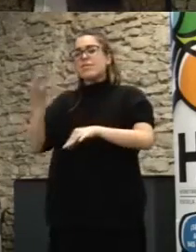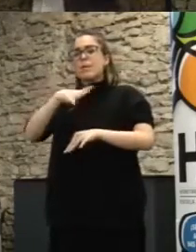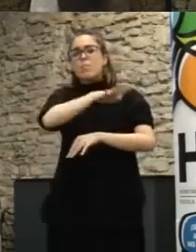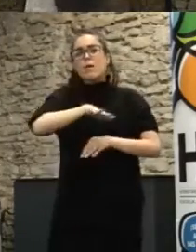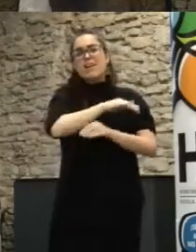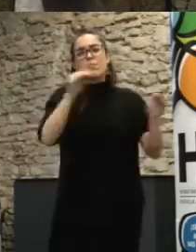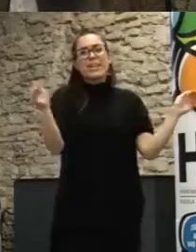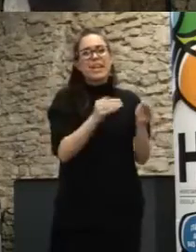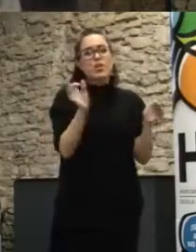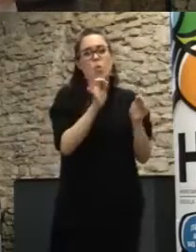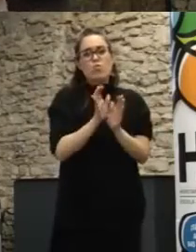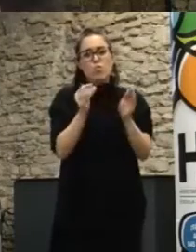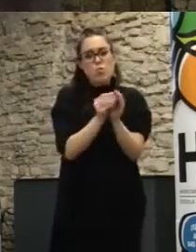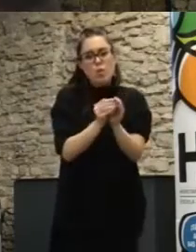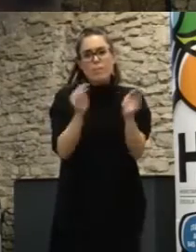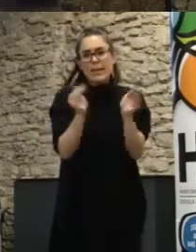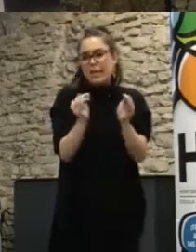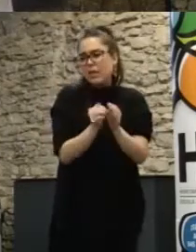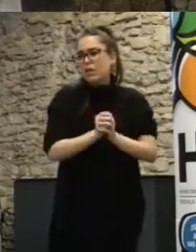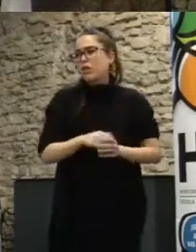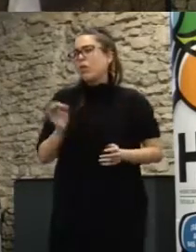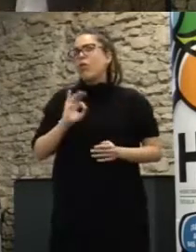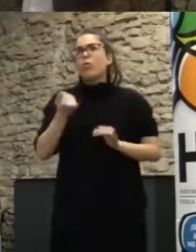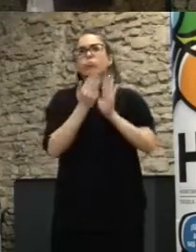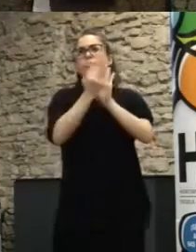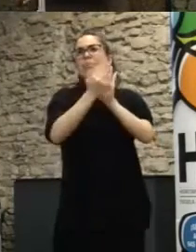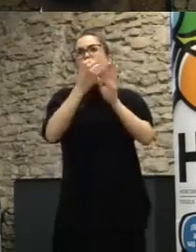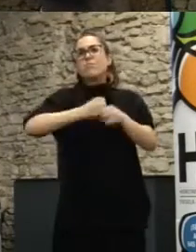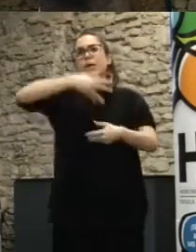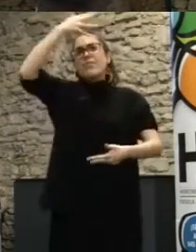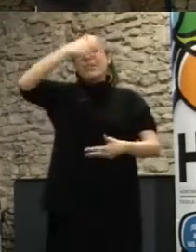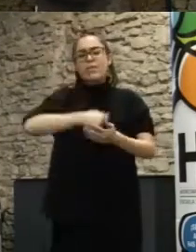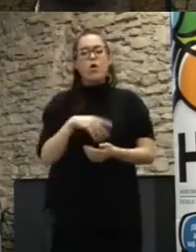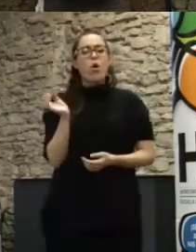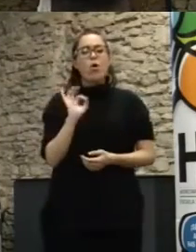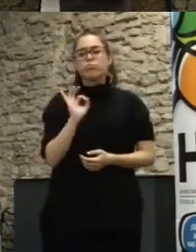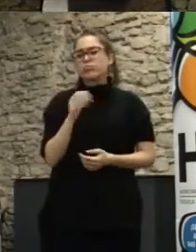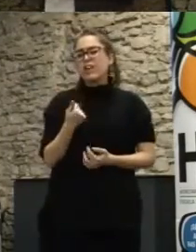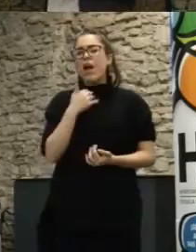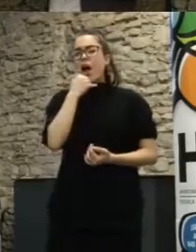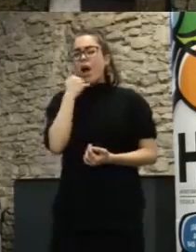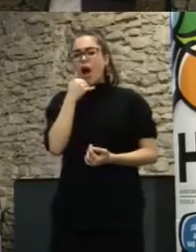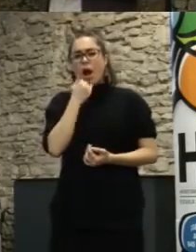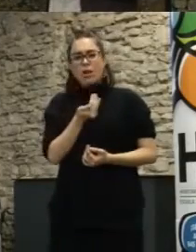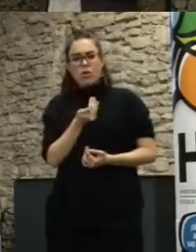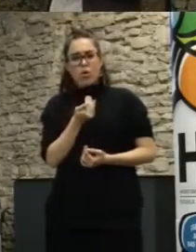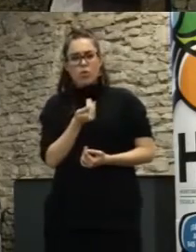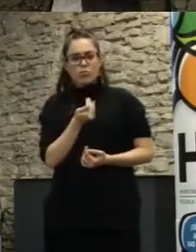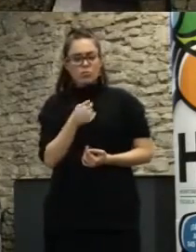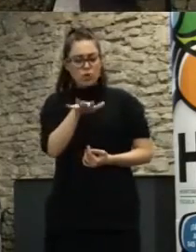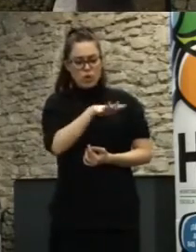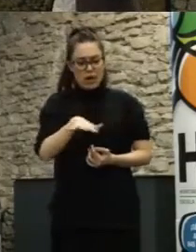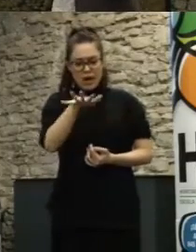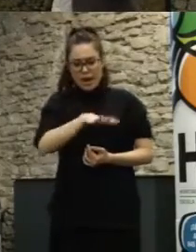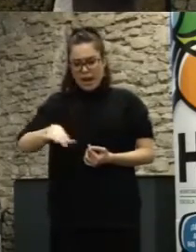más pequeño todavía ¿no? un bloque de pisos determinado etcétera que sean similares y que sean diferentes por la ciudad